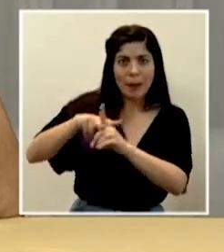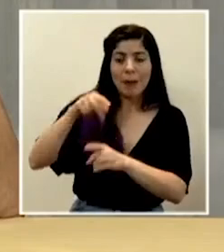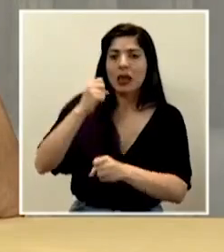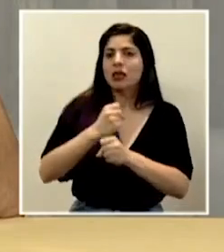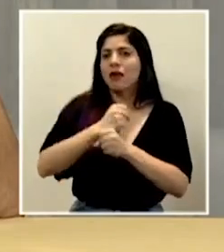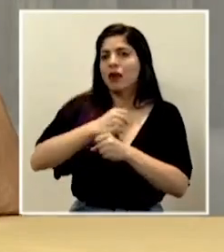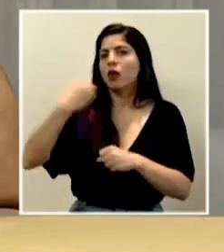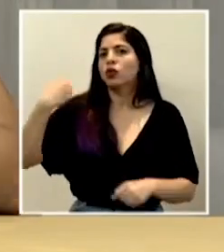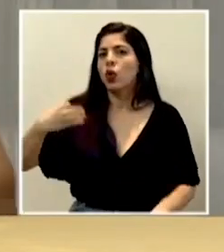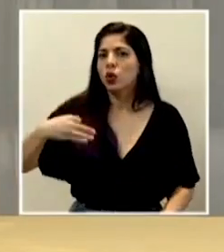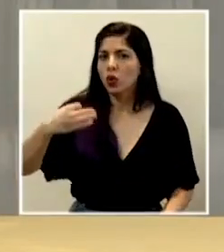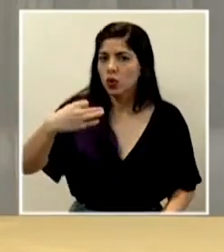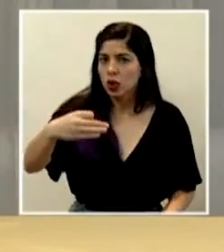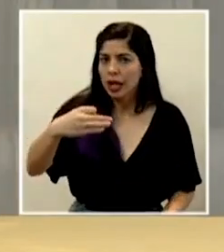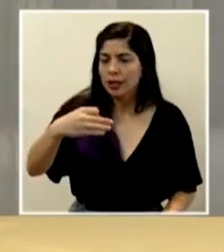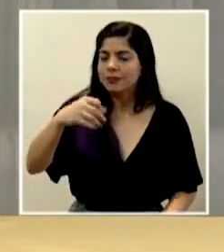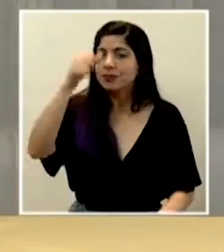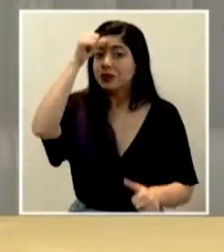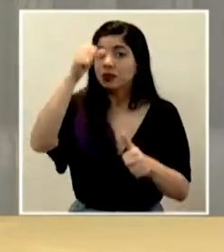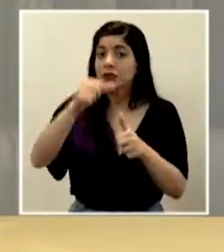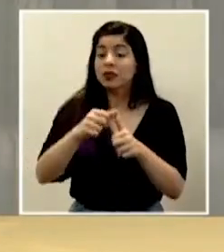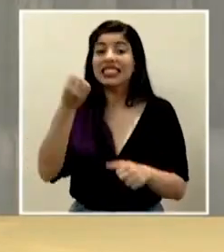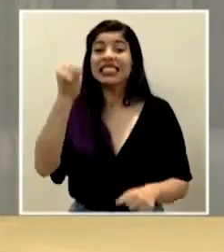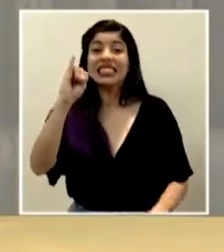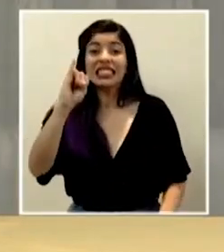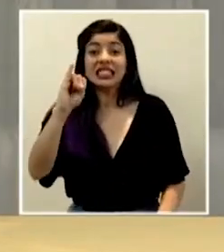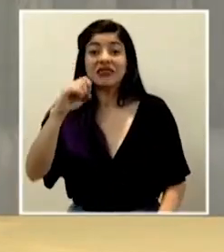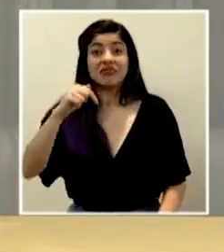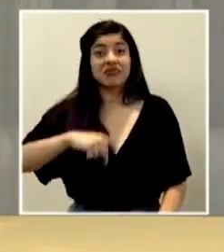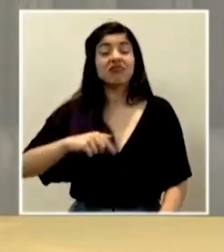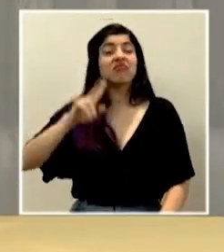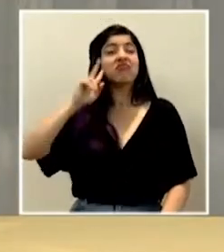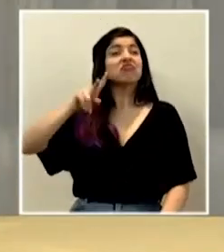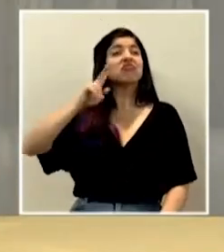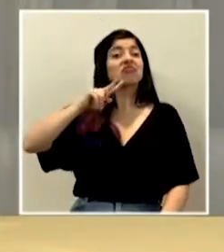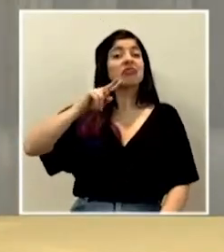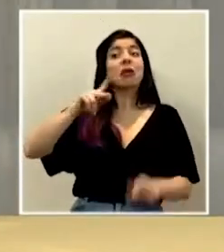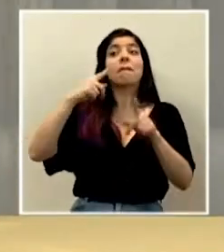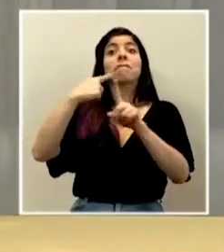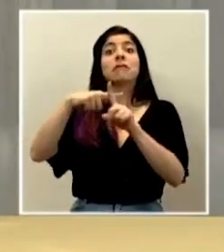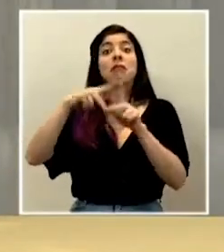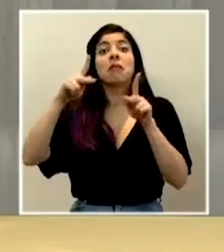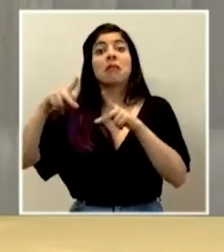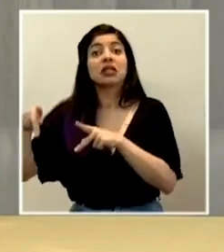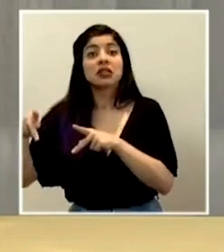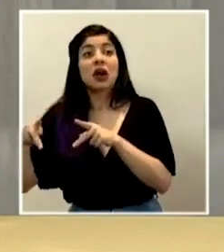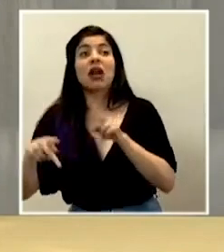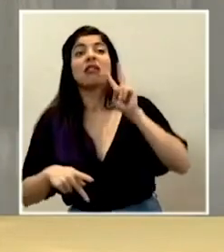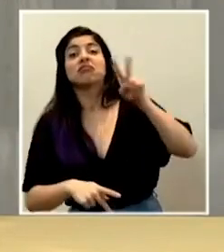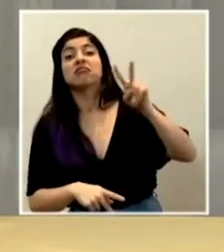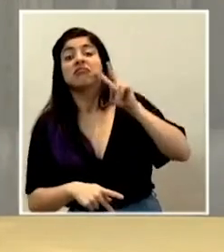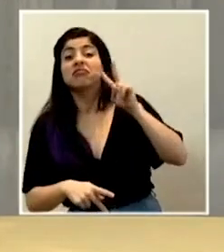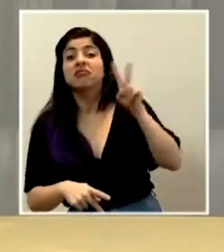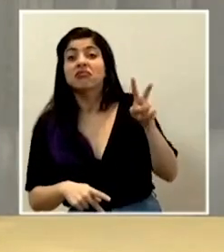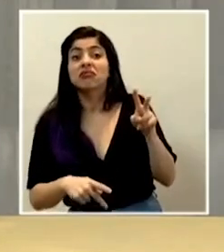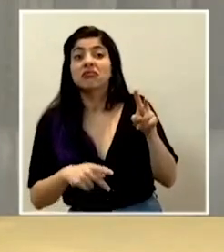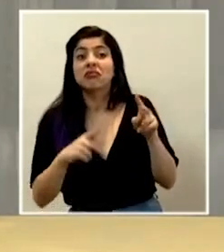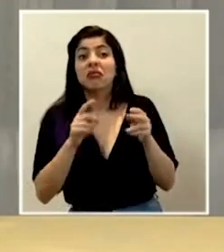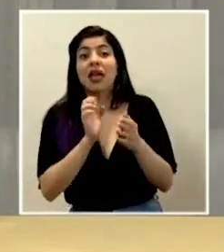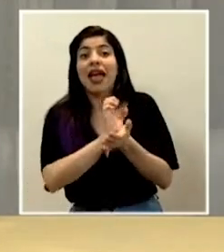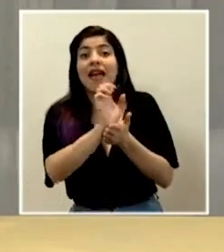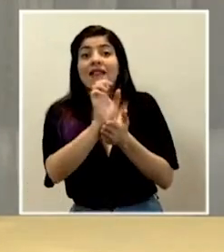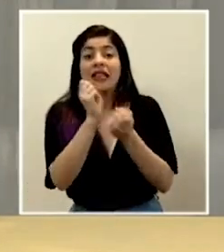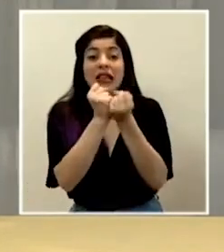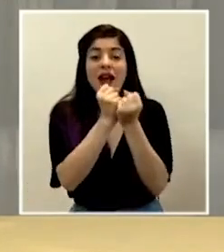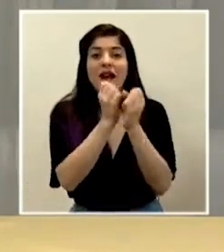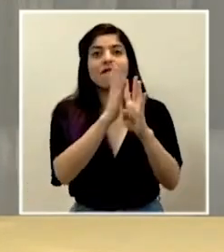de todos los días. Recordemos que si aquí no nos cuidamos y la población también no hace caso de que no tengamos conglomeraciones, que las